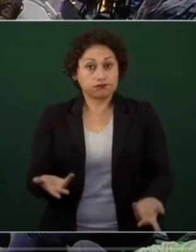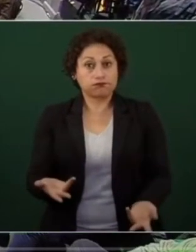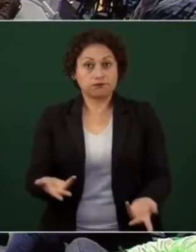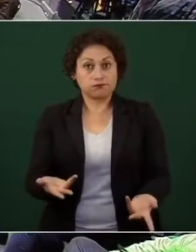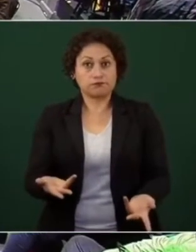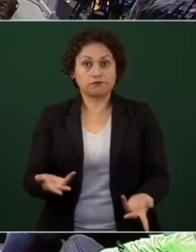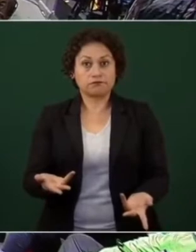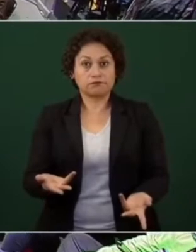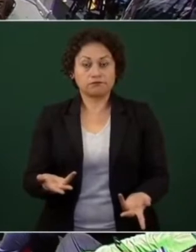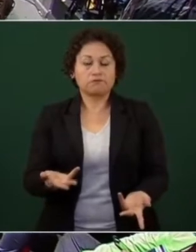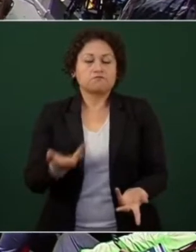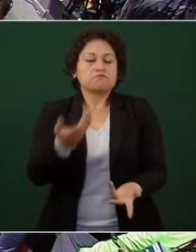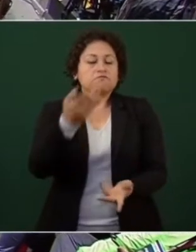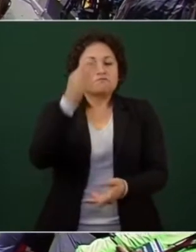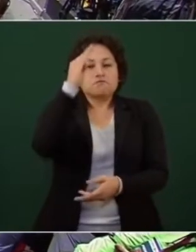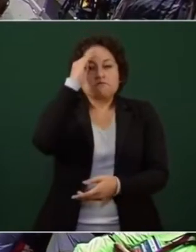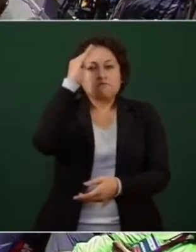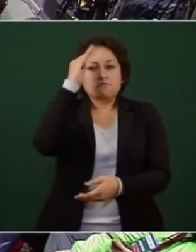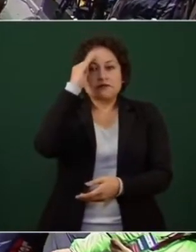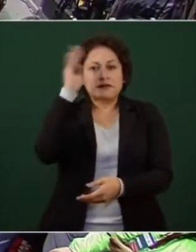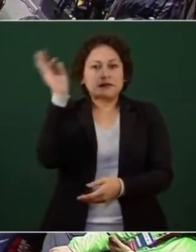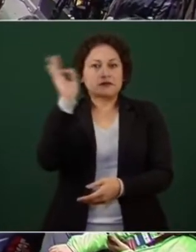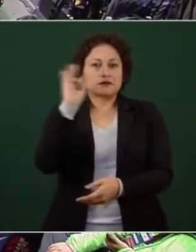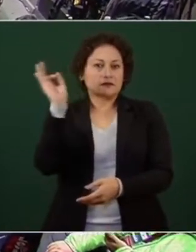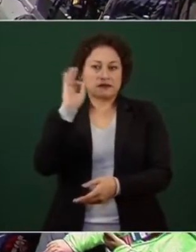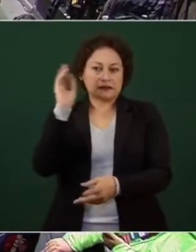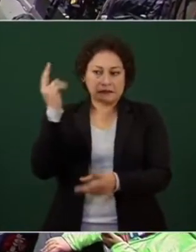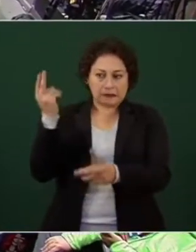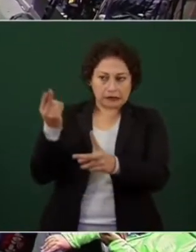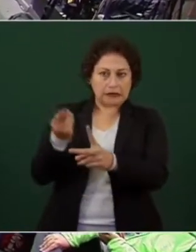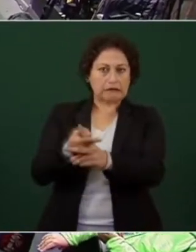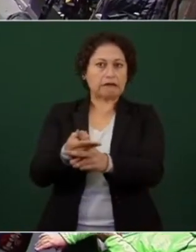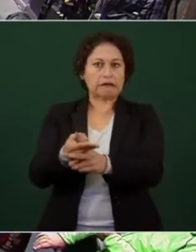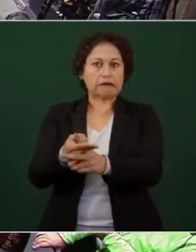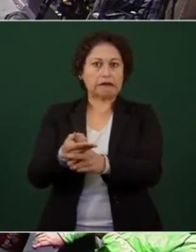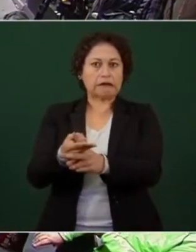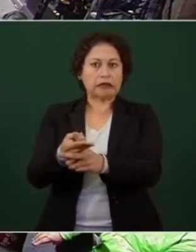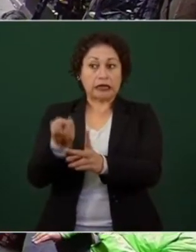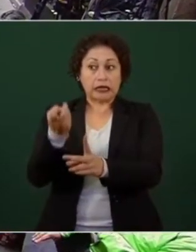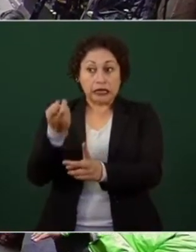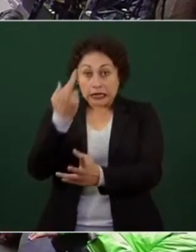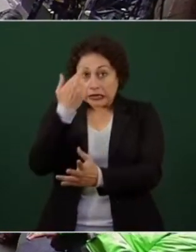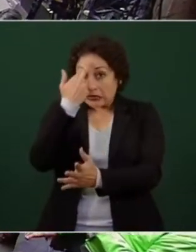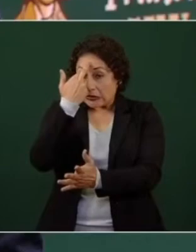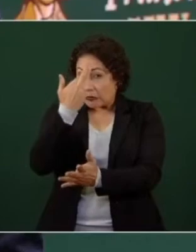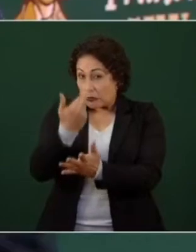este atentado, si hubiese cometido un crimen